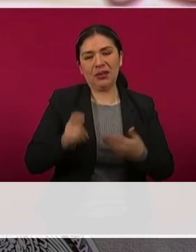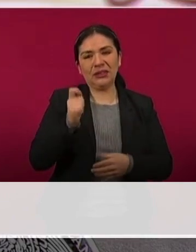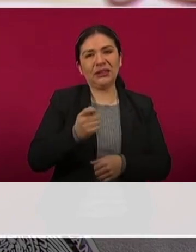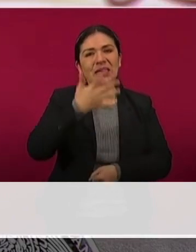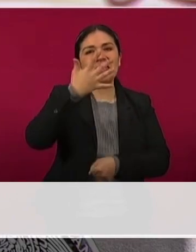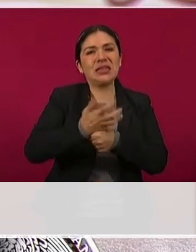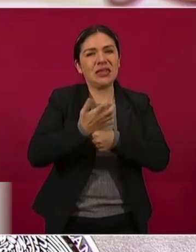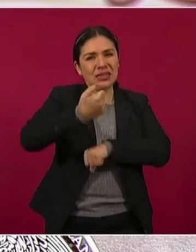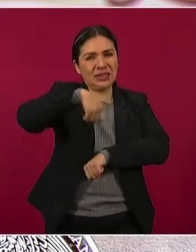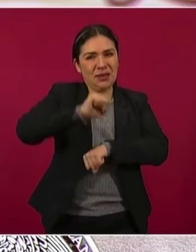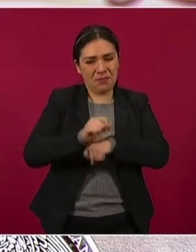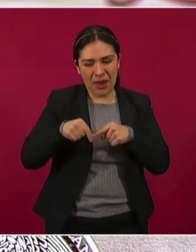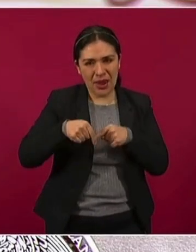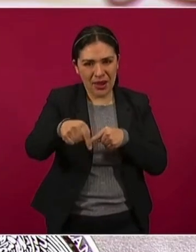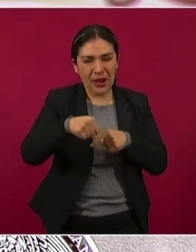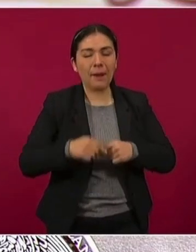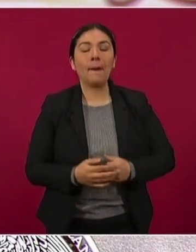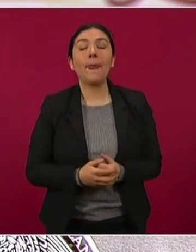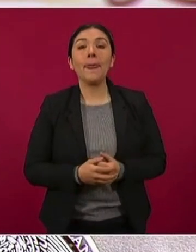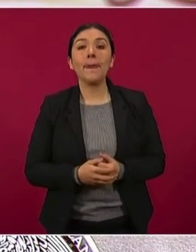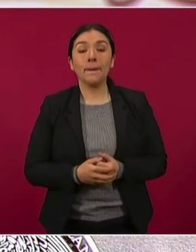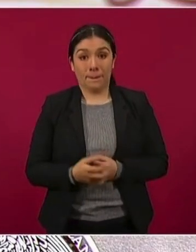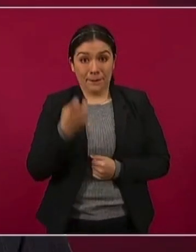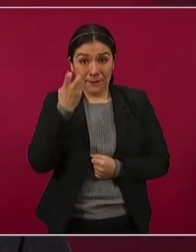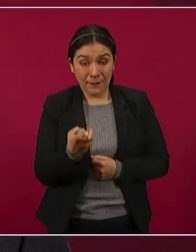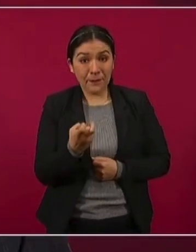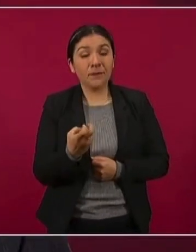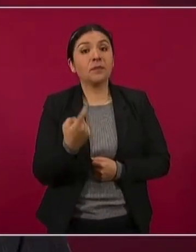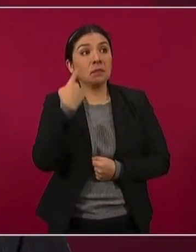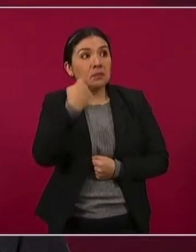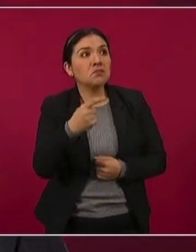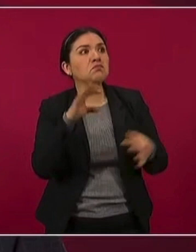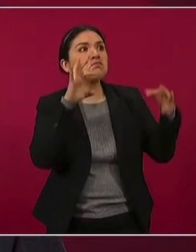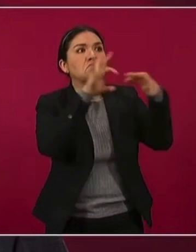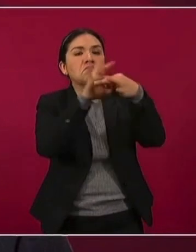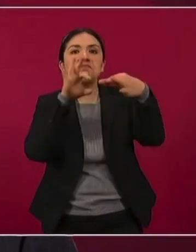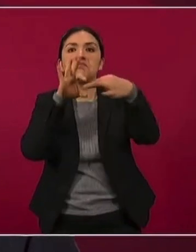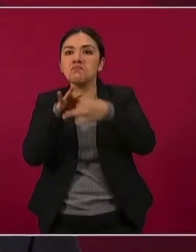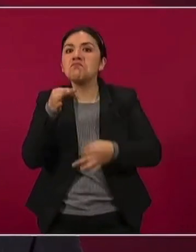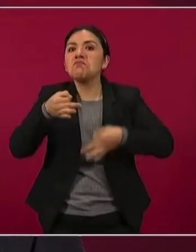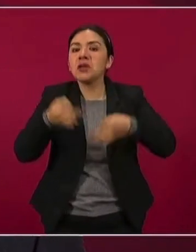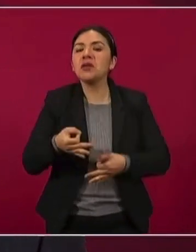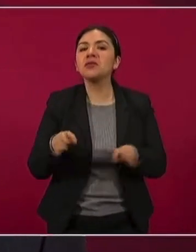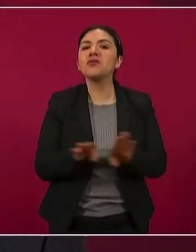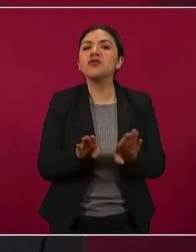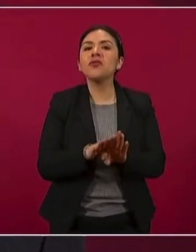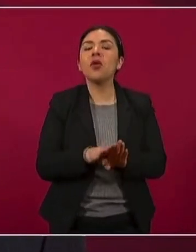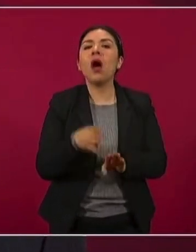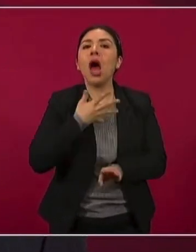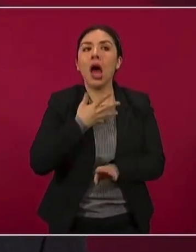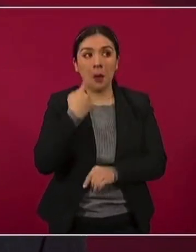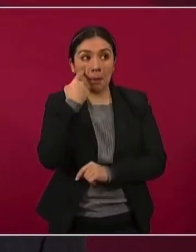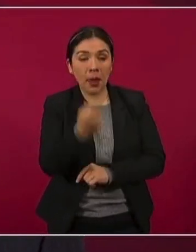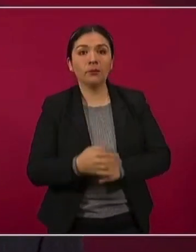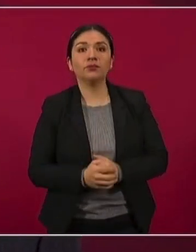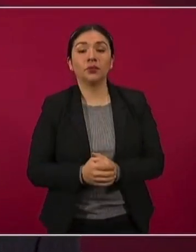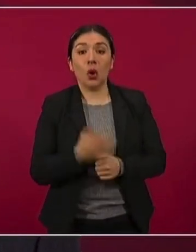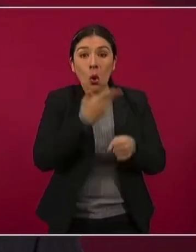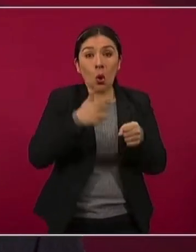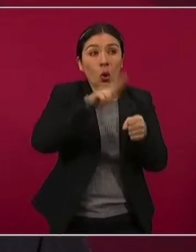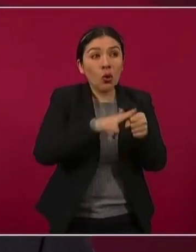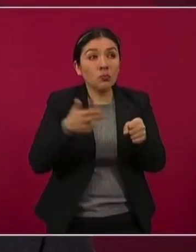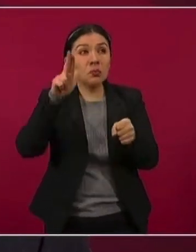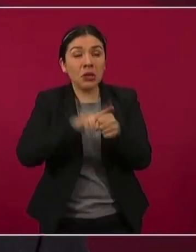viviendo, y esto es consistente con varias otras señales como la reducción de la ocupación